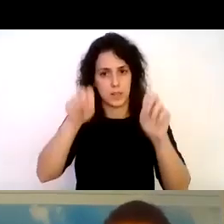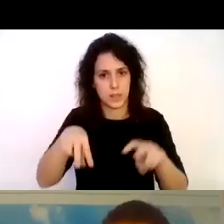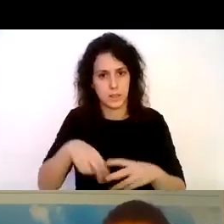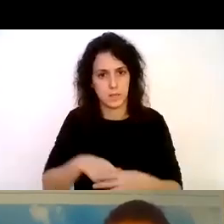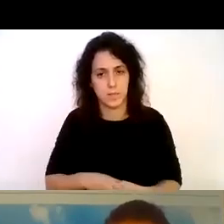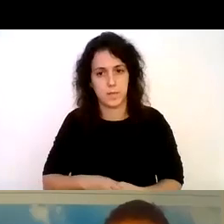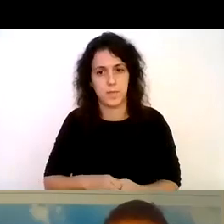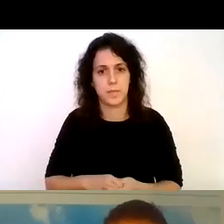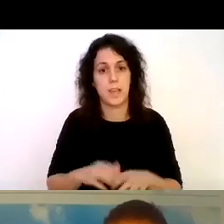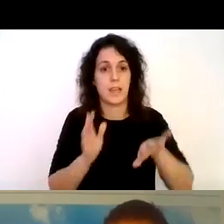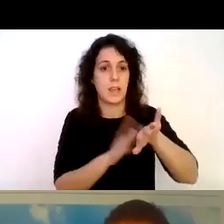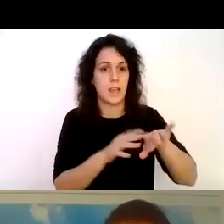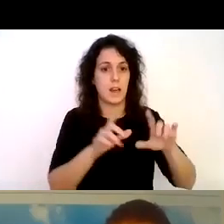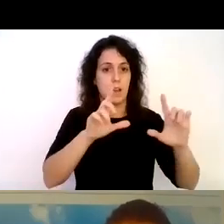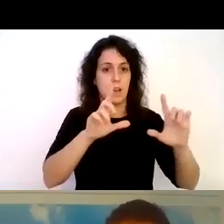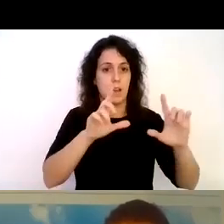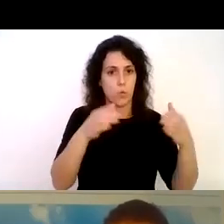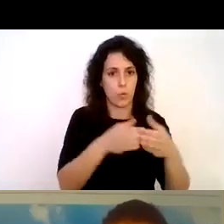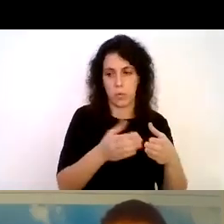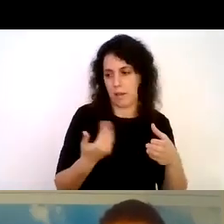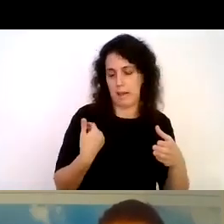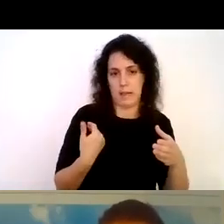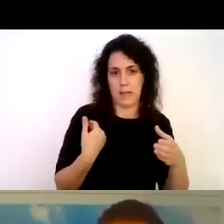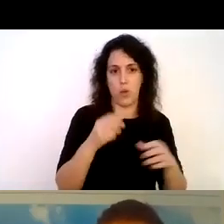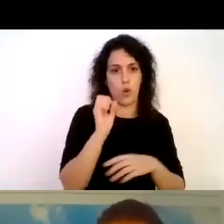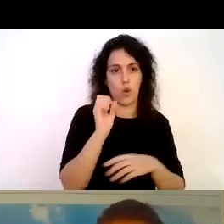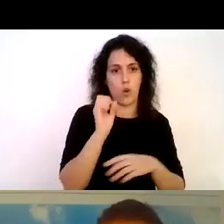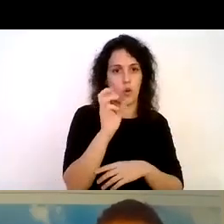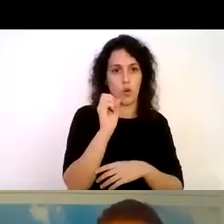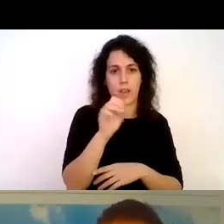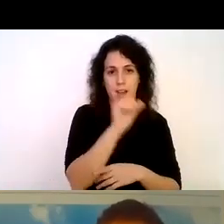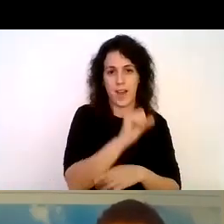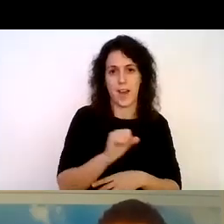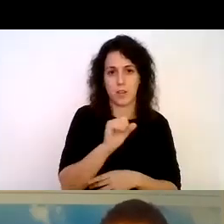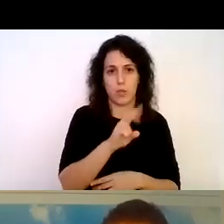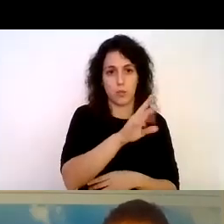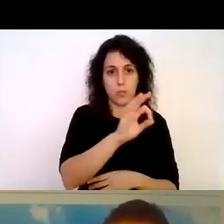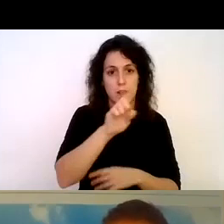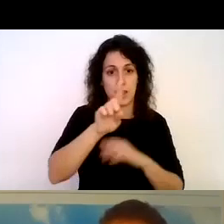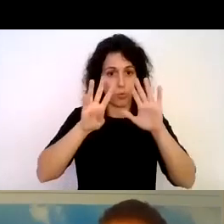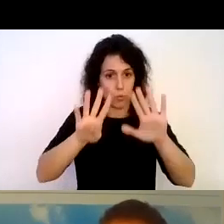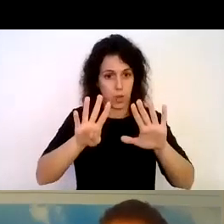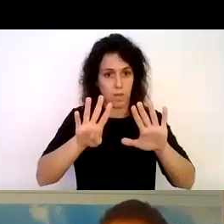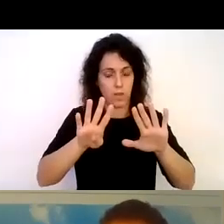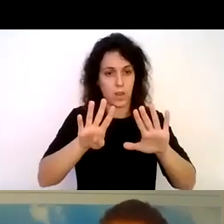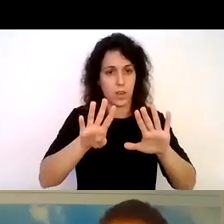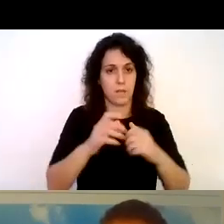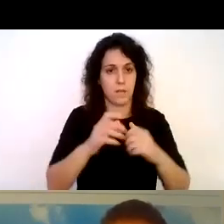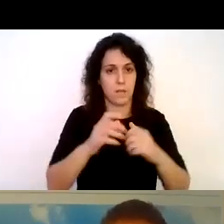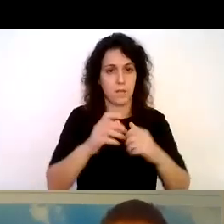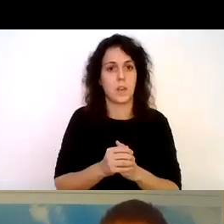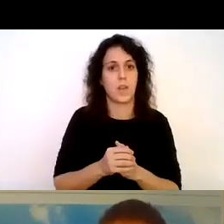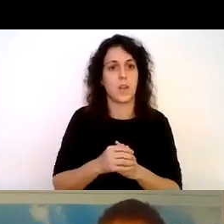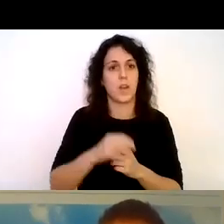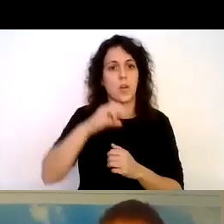a la izquierda de una foto grupal reciente de una jornada en 2019 en Niunoa municipio de